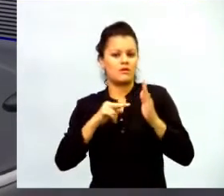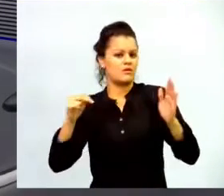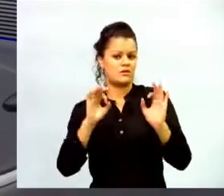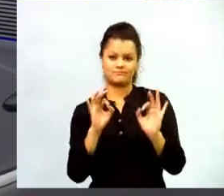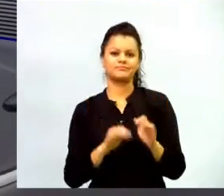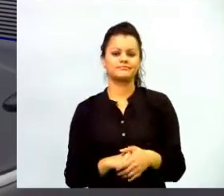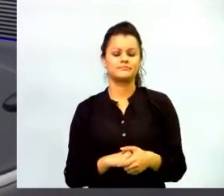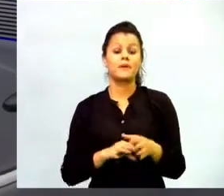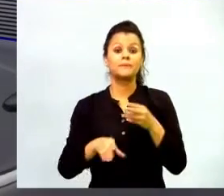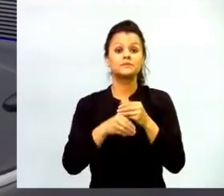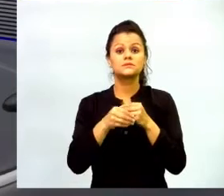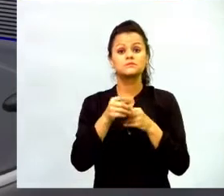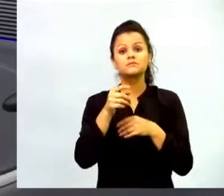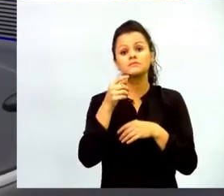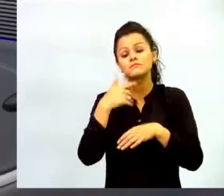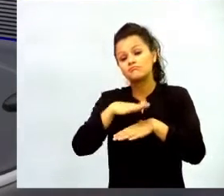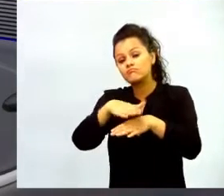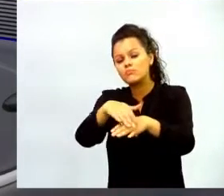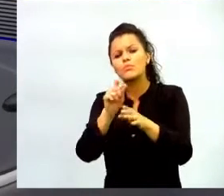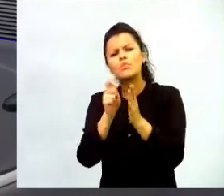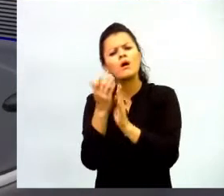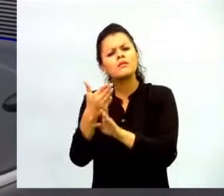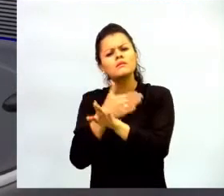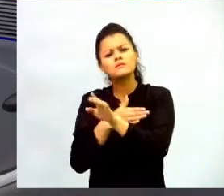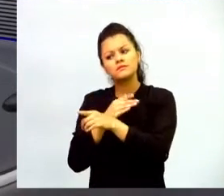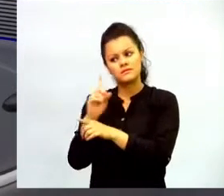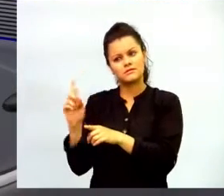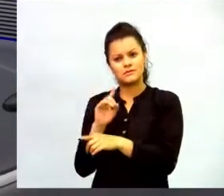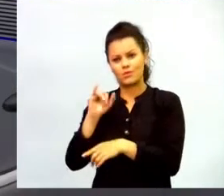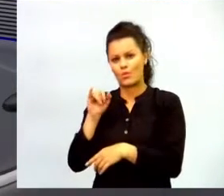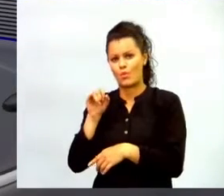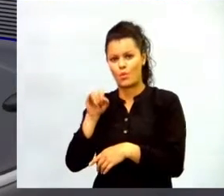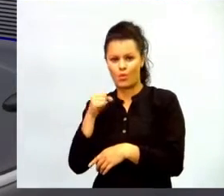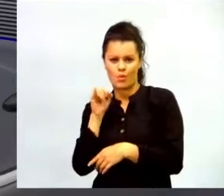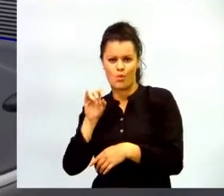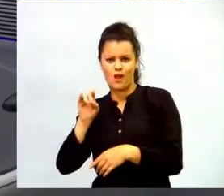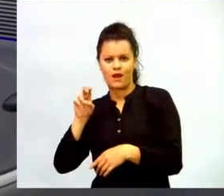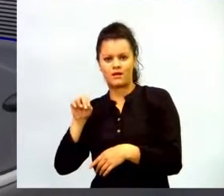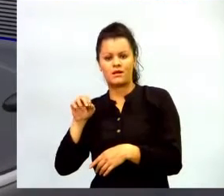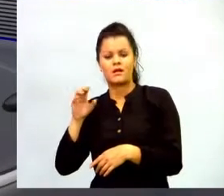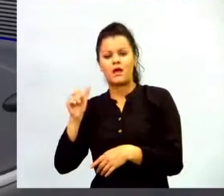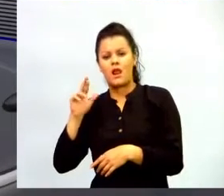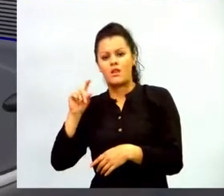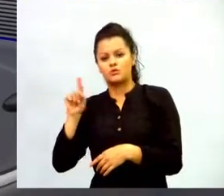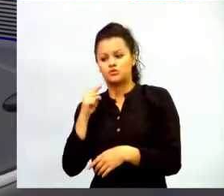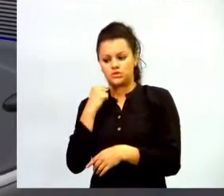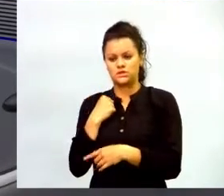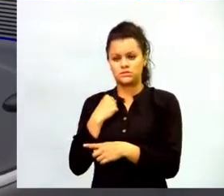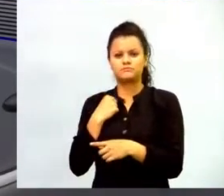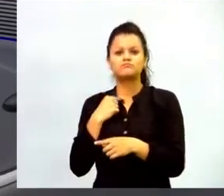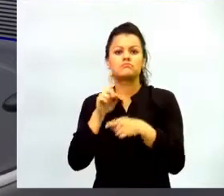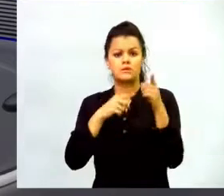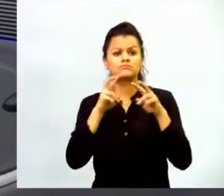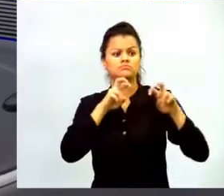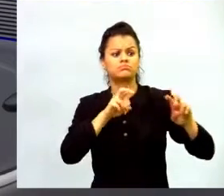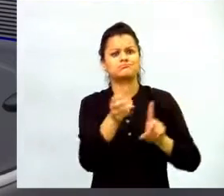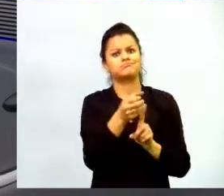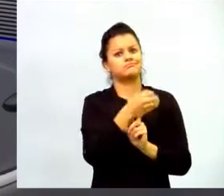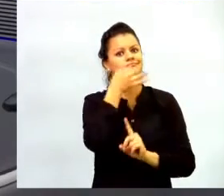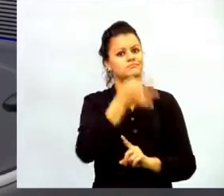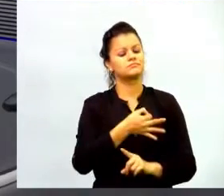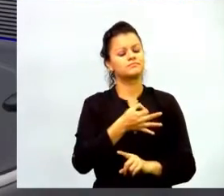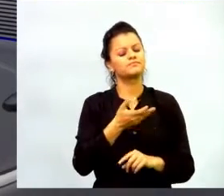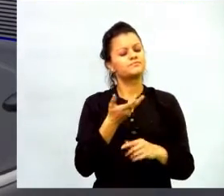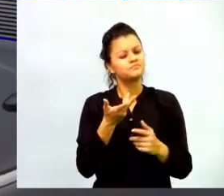resaltar algo que Juan Carlos acaba de manifestar y que muchos estudios han dado la razón y es la importancia de los